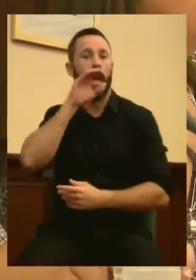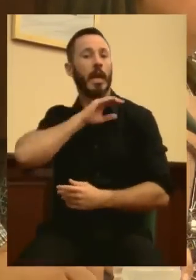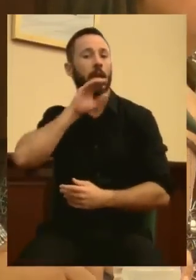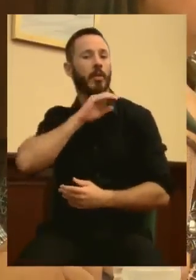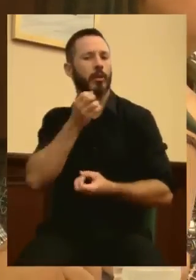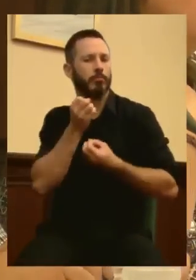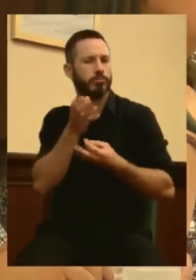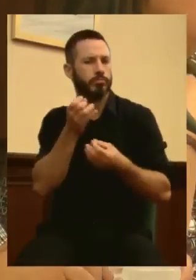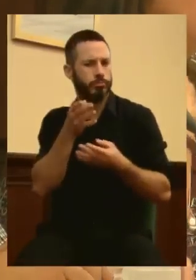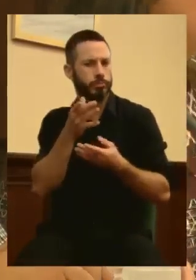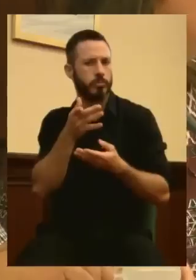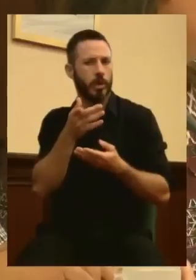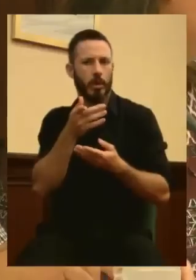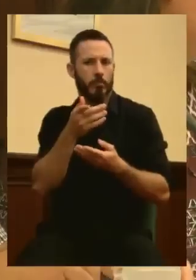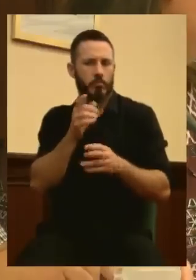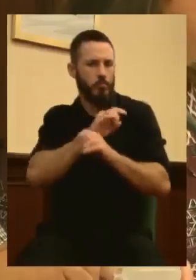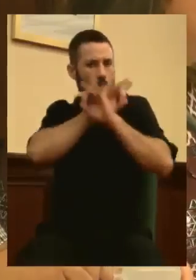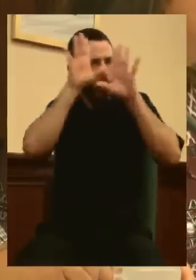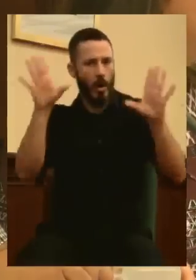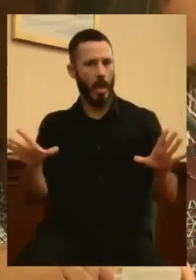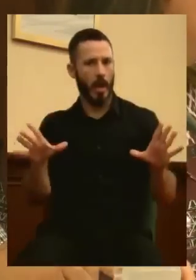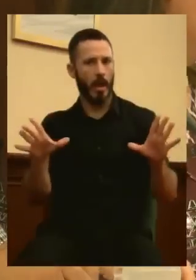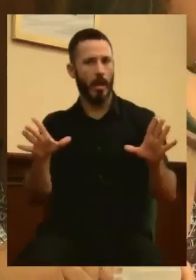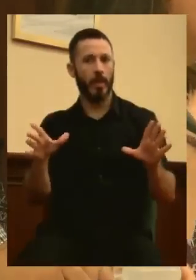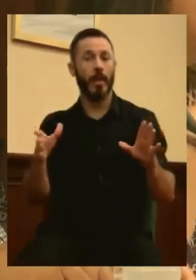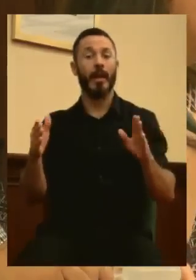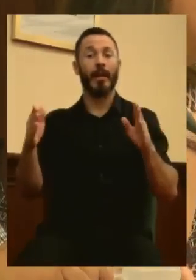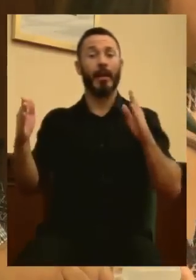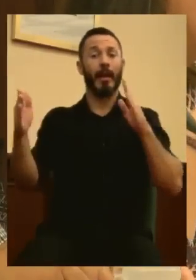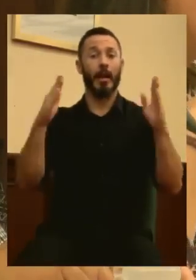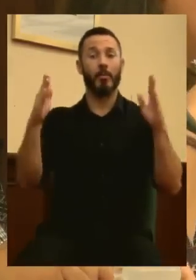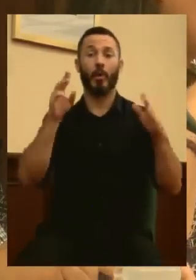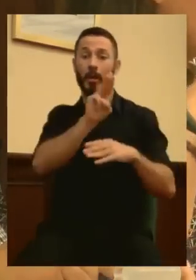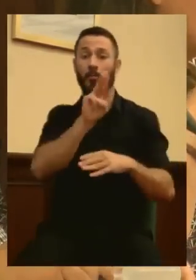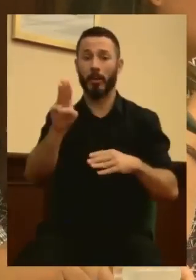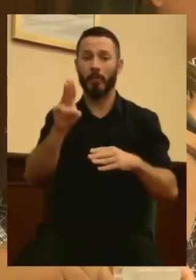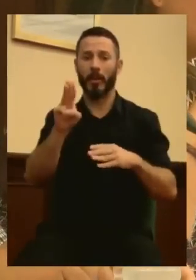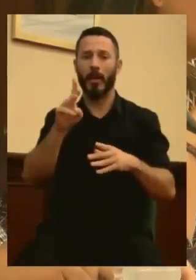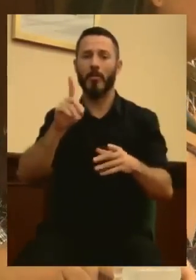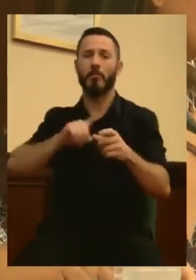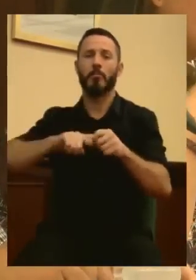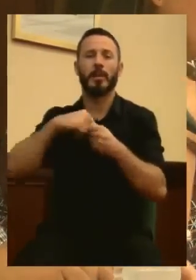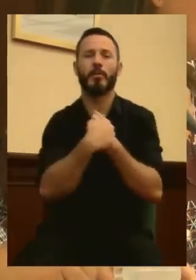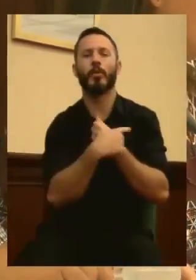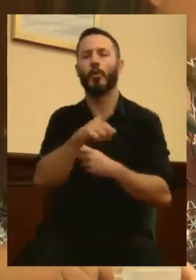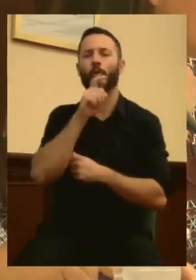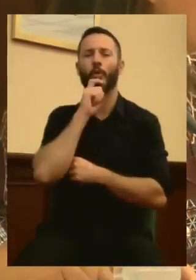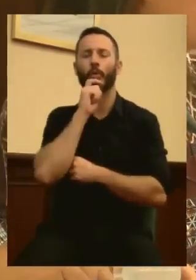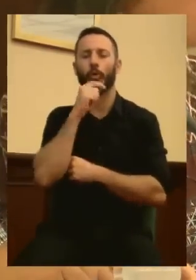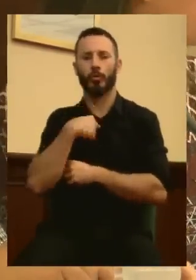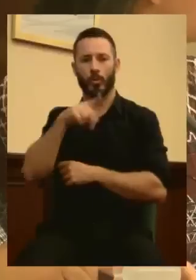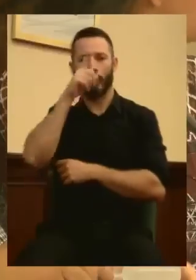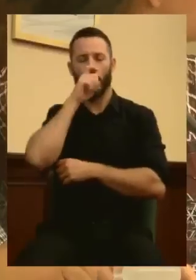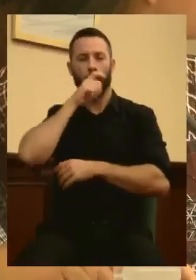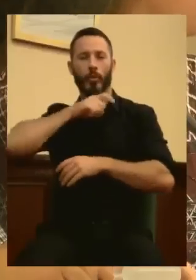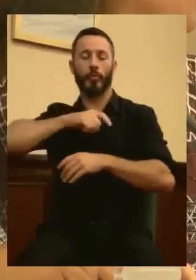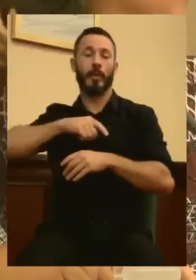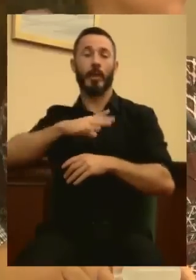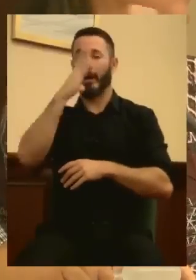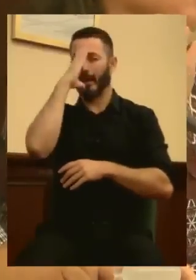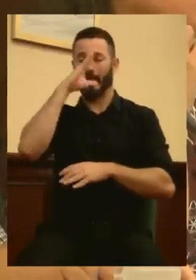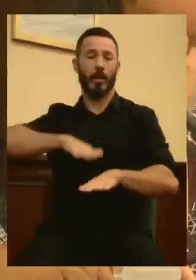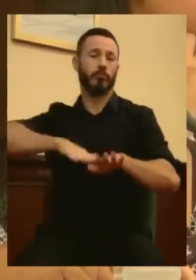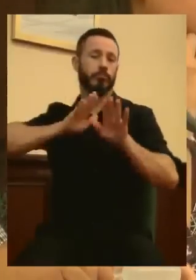que viene a ilustrar muy bien cómo era la participación en la etapa del Partido Popular. Recuerdo un desfile de carnaval.